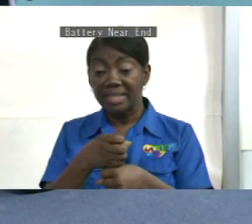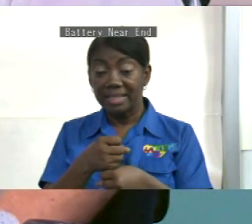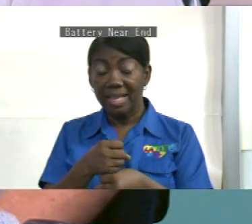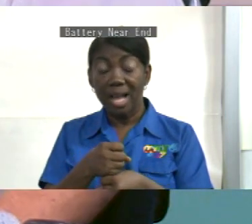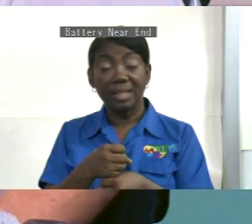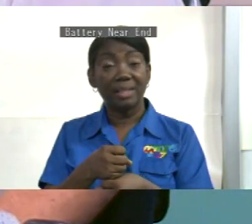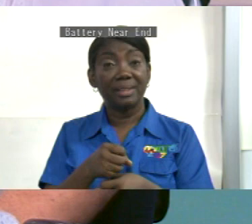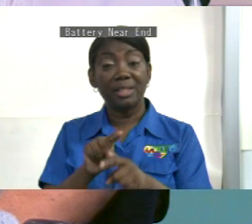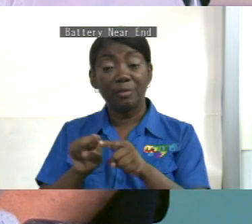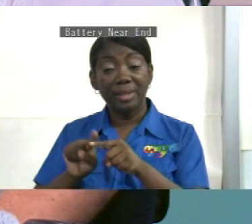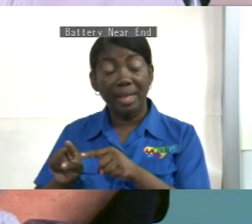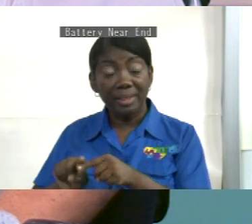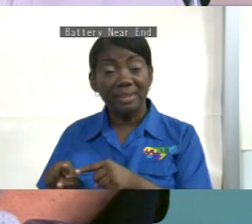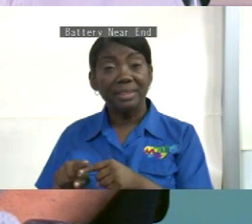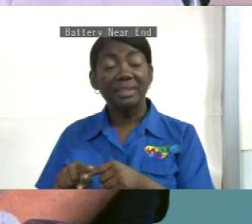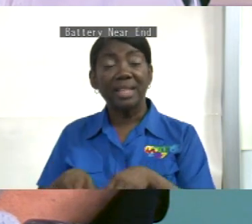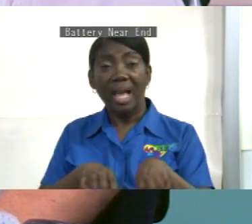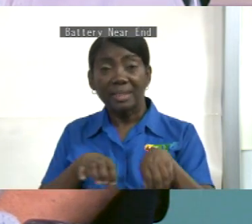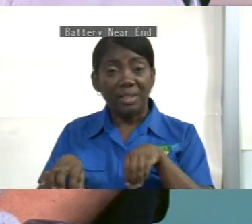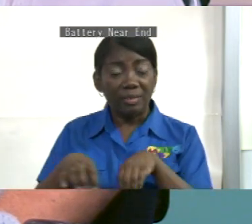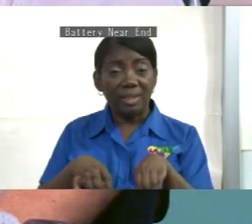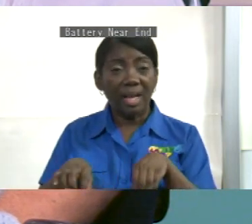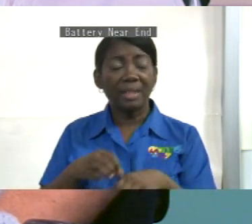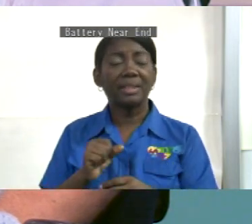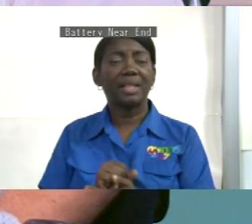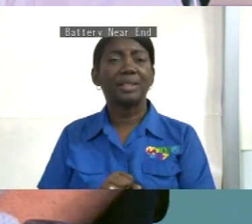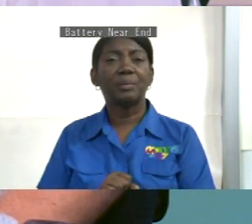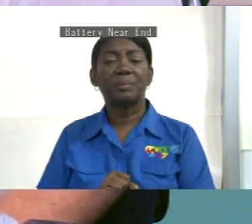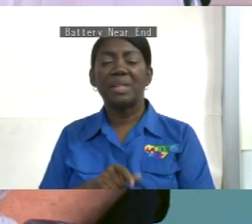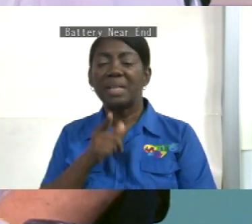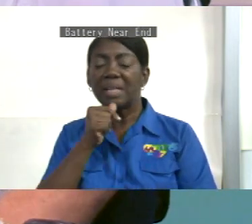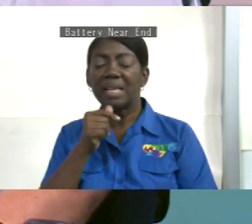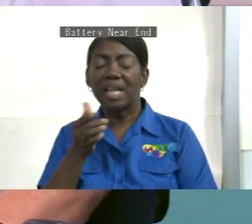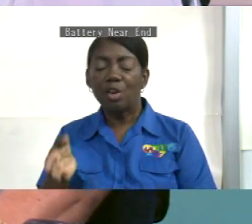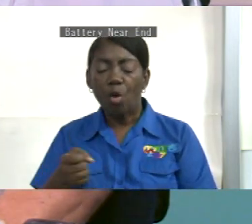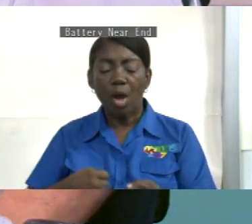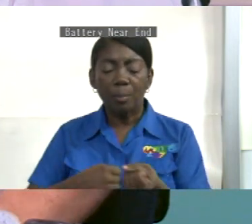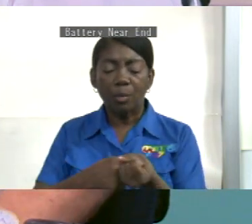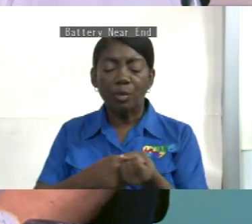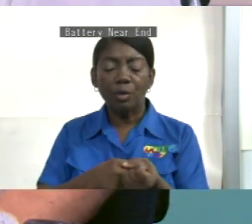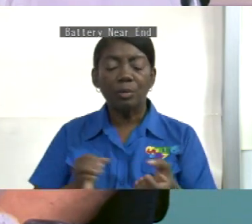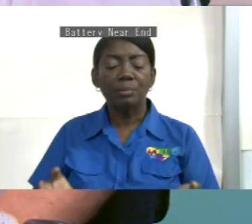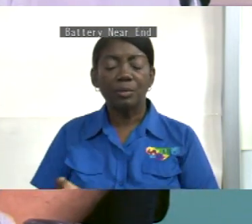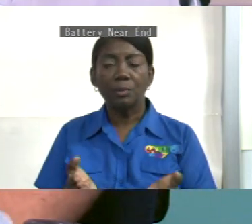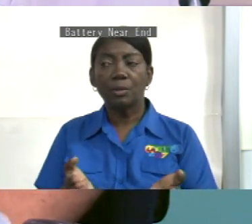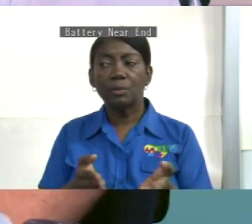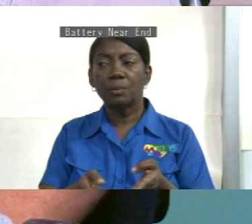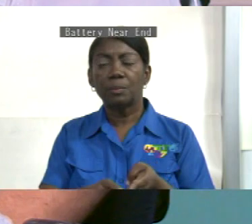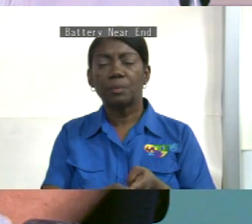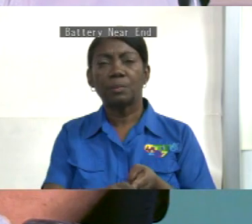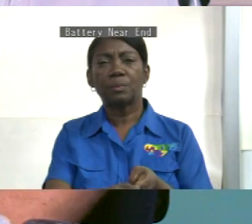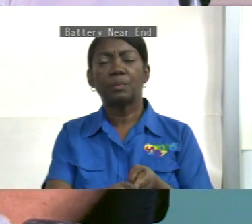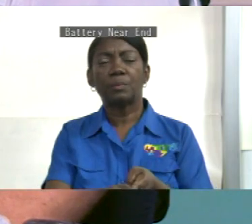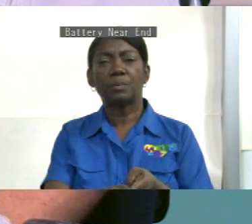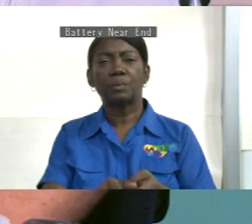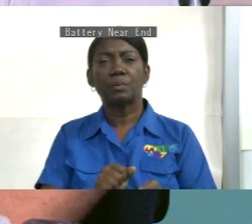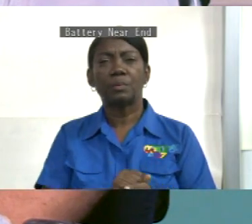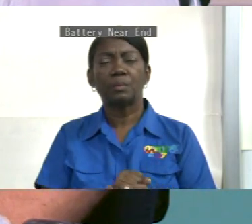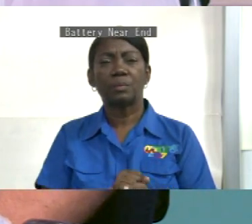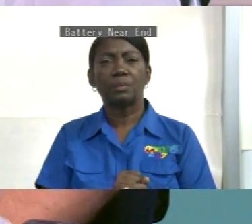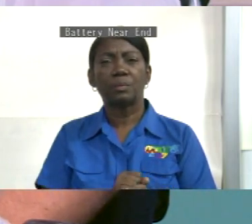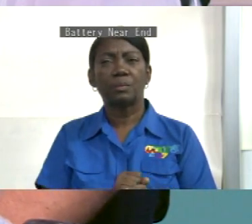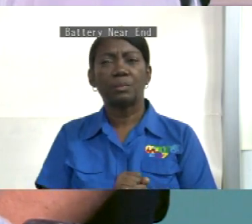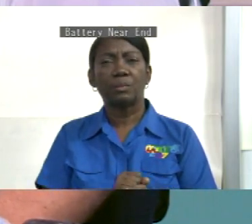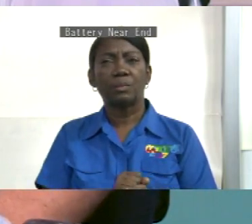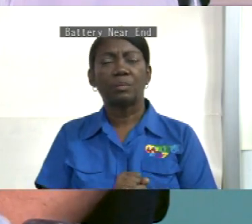pero la inspiración era usted a mí juntos lo hicimos